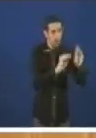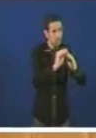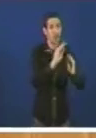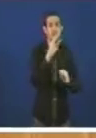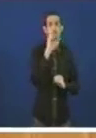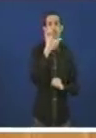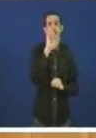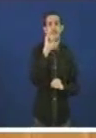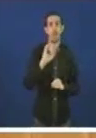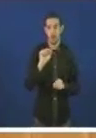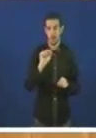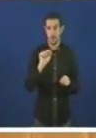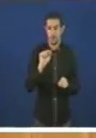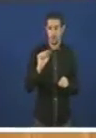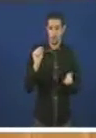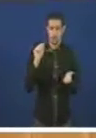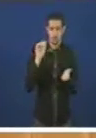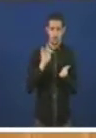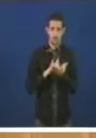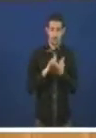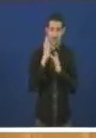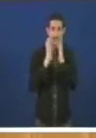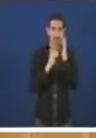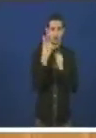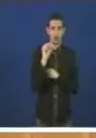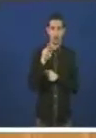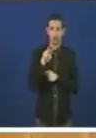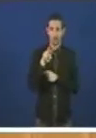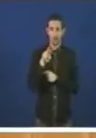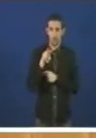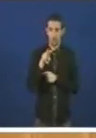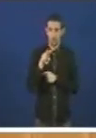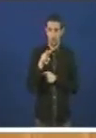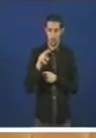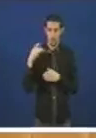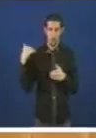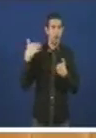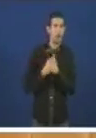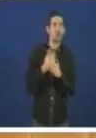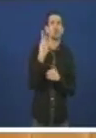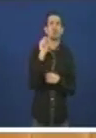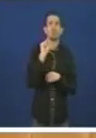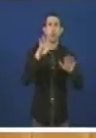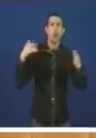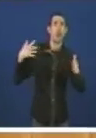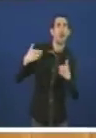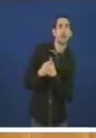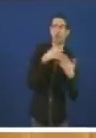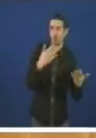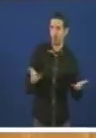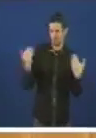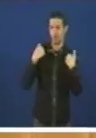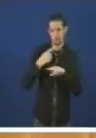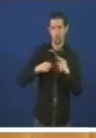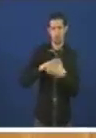estamos en abril 2012 dentro de 2009 e a máis e xa competencia xa da xunta de Galicia lembrares que